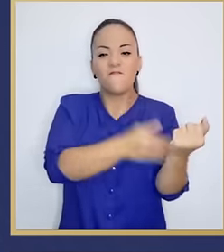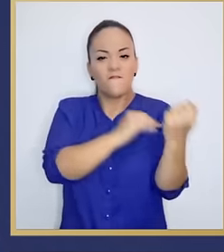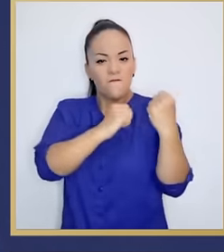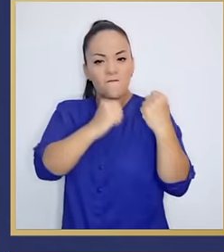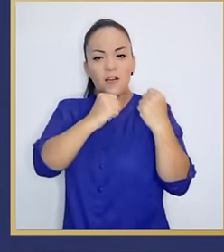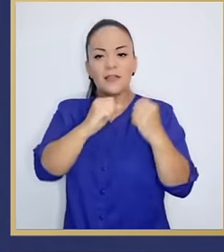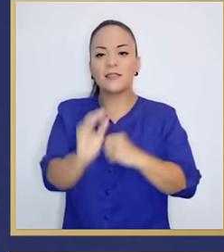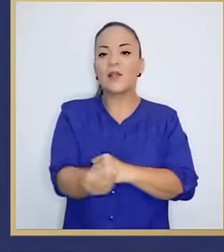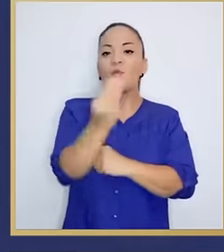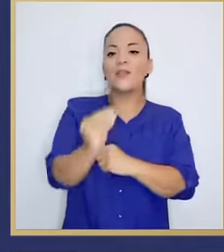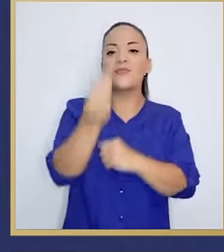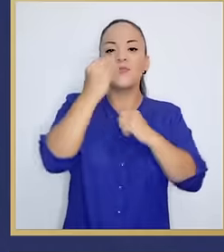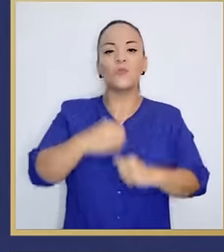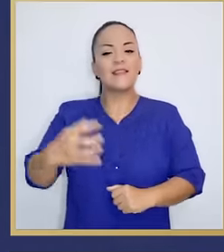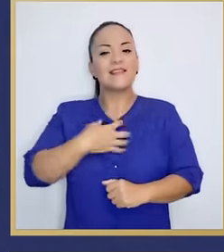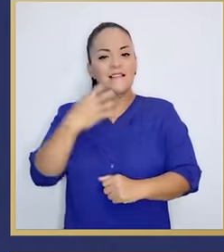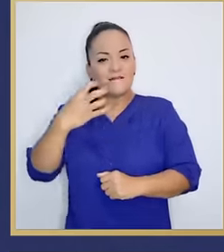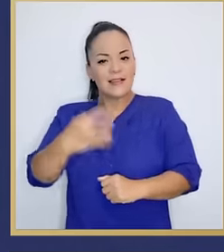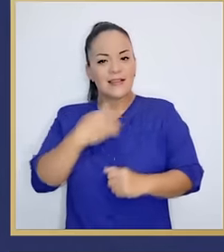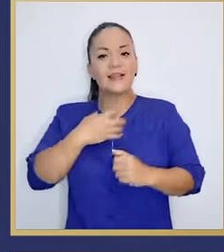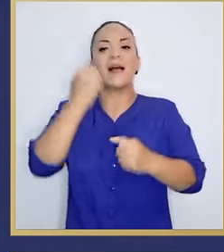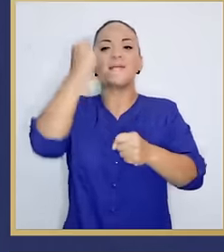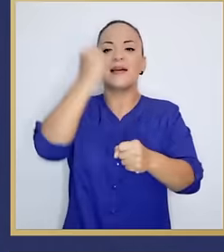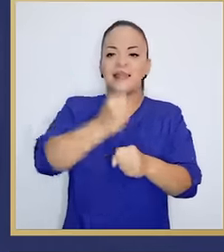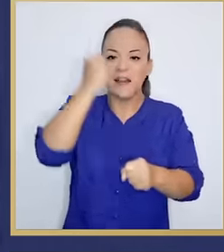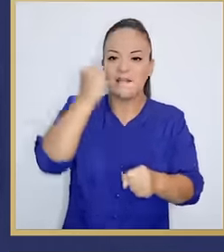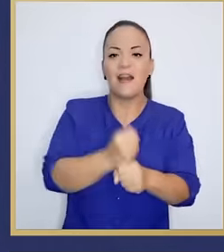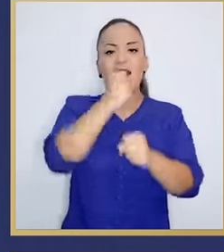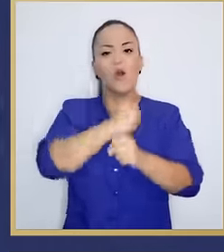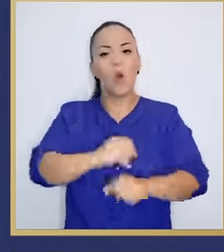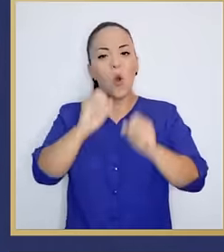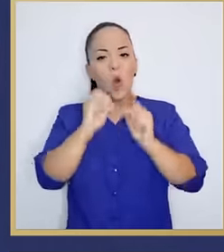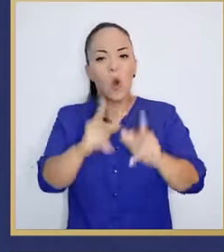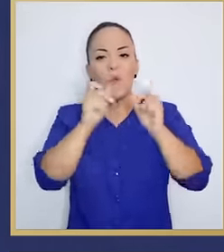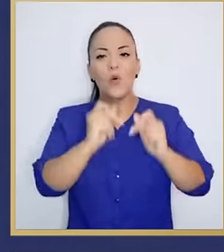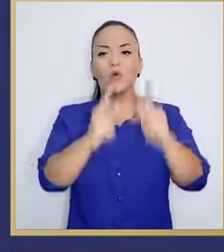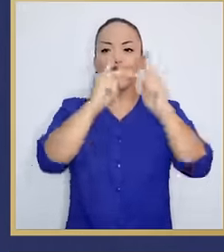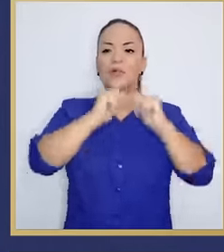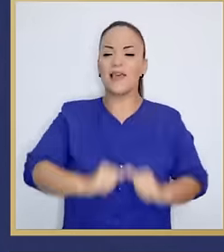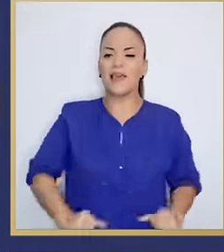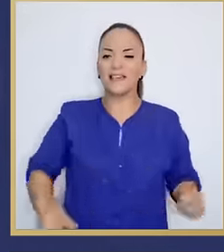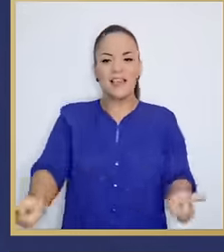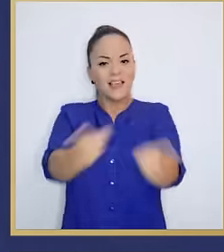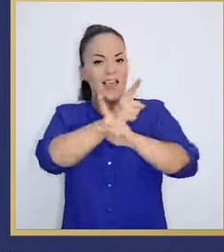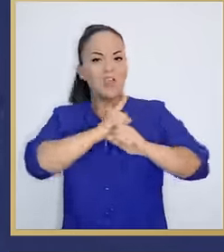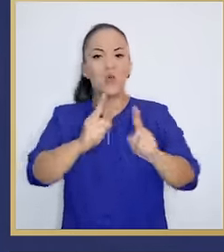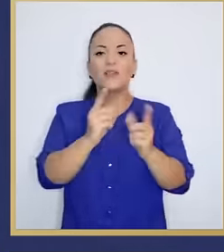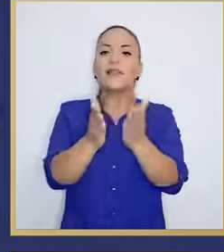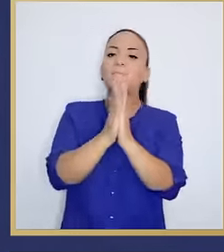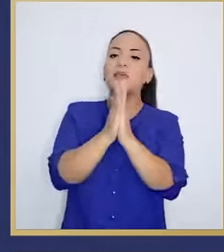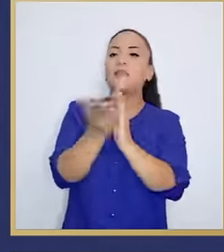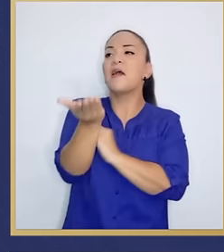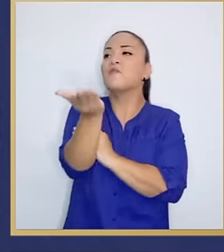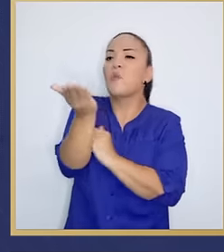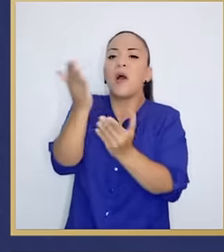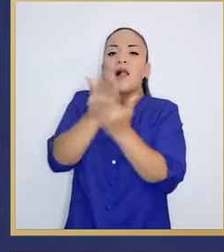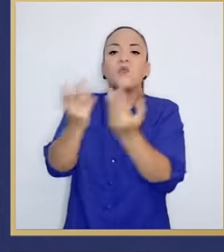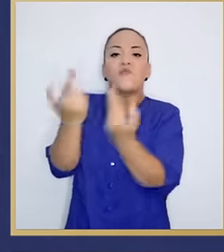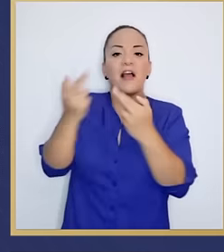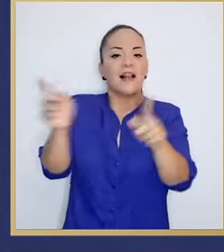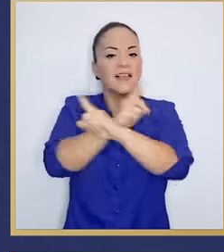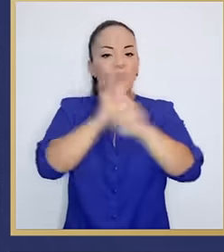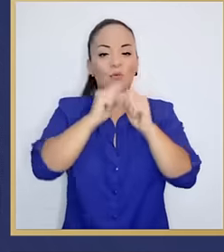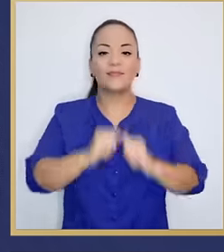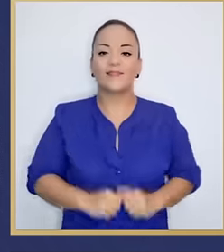que reclama trabajo y oportunidades que no está pidiendo que les regalen nada. También